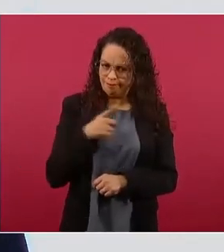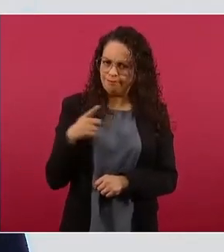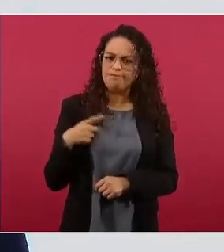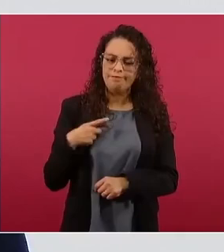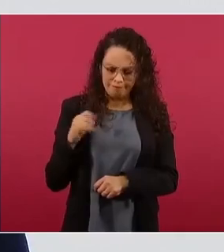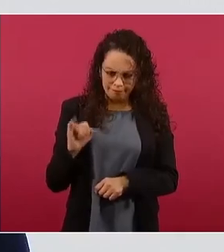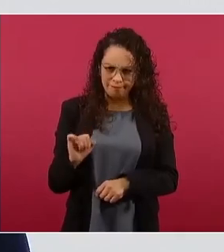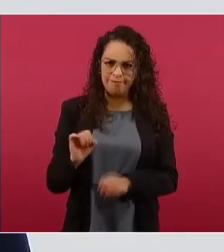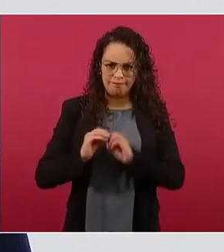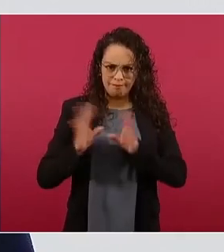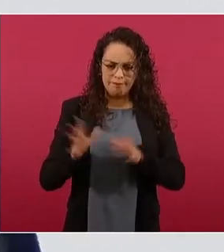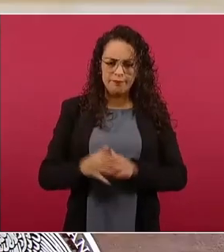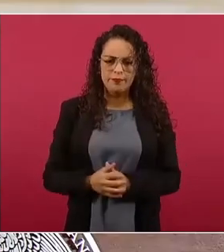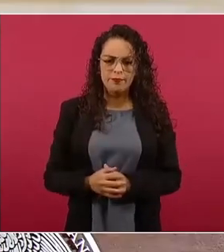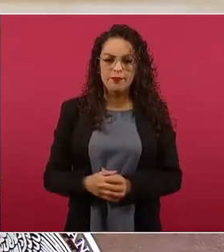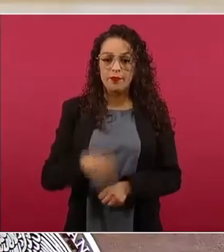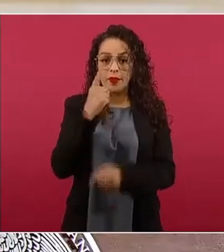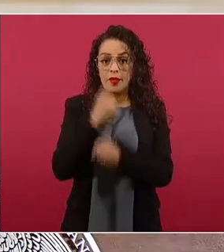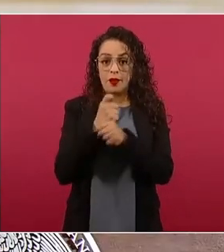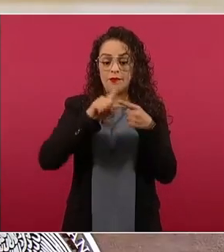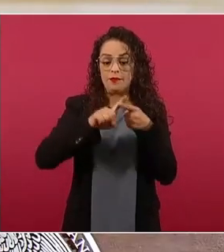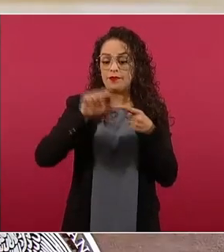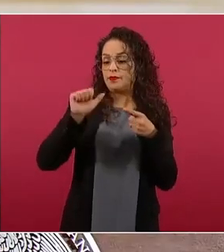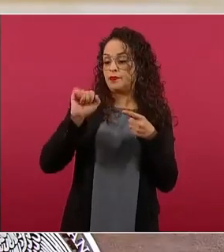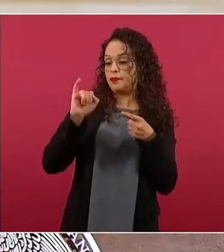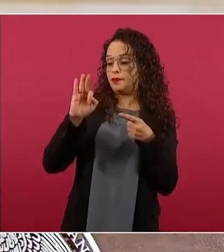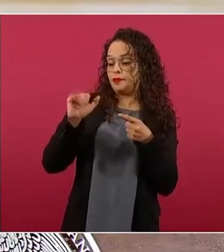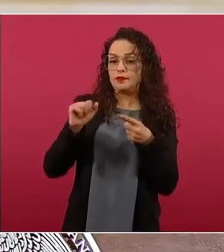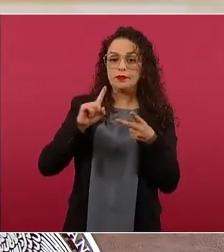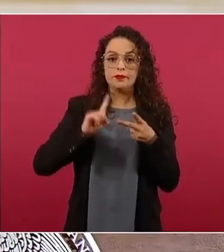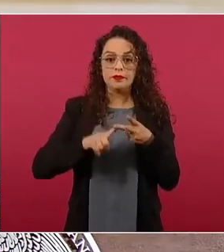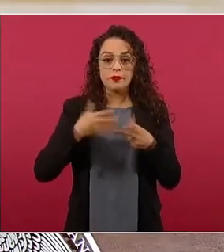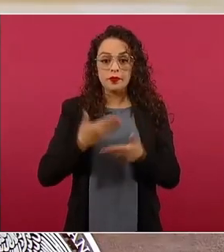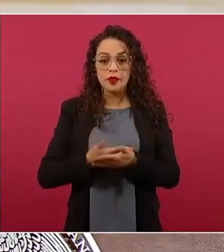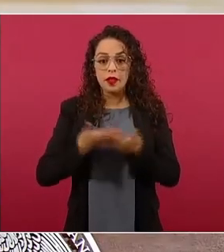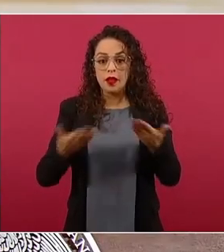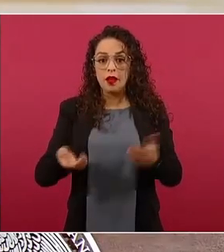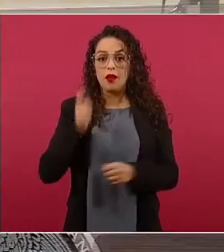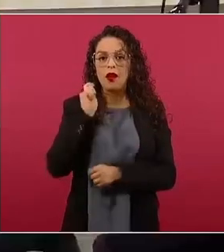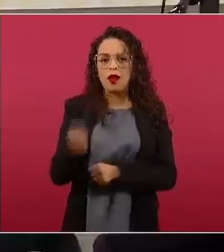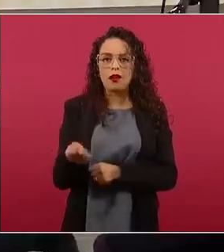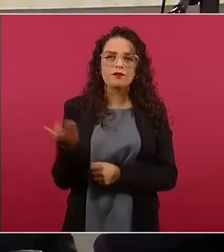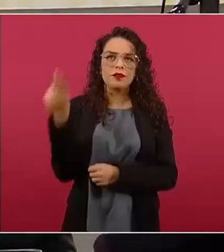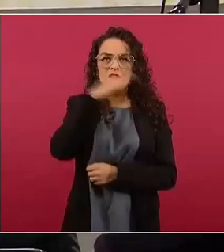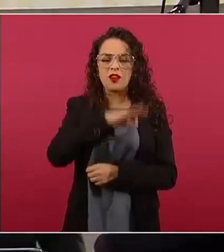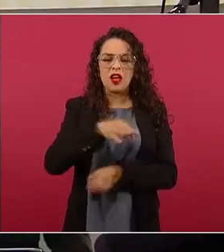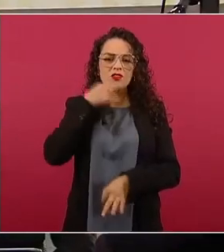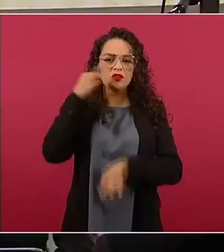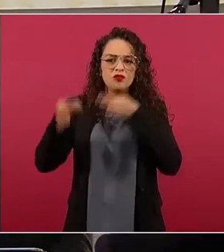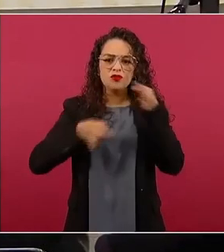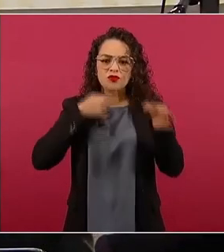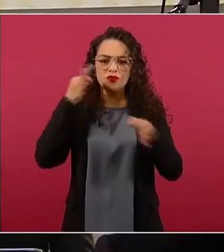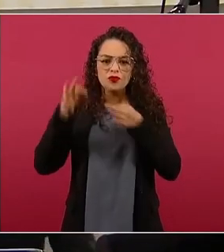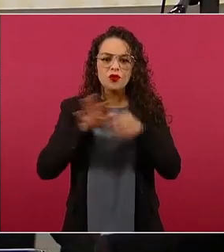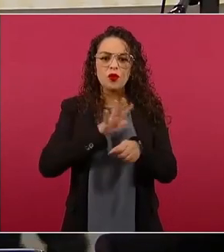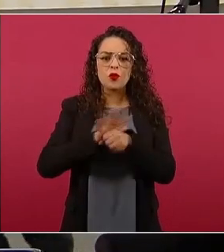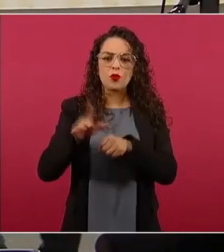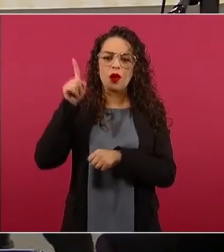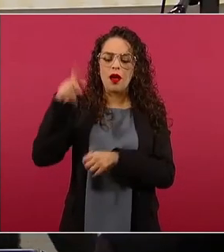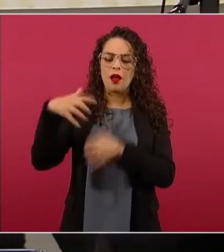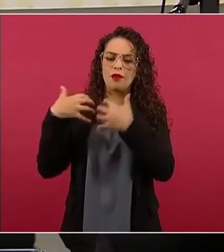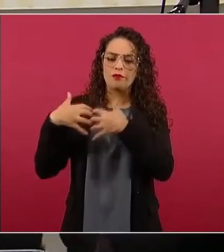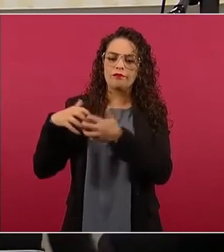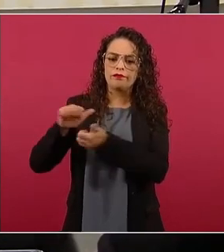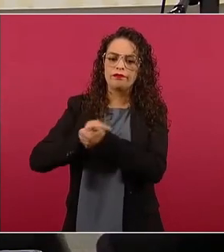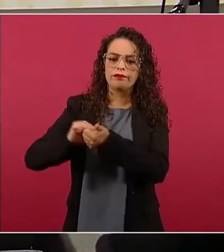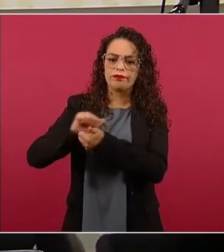Primero fue el AIFA y ahora el blanco de las críticas y de las noticias falsas es la refinería Olmeca en